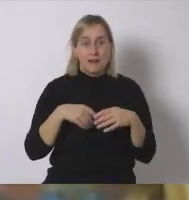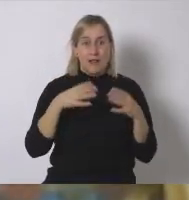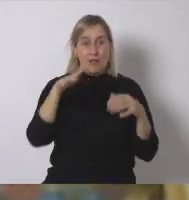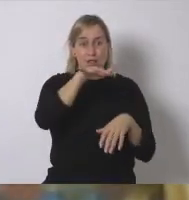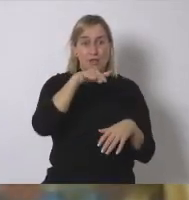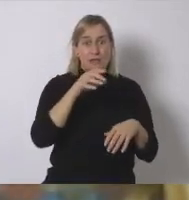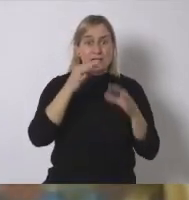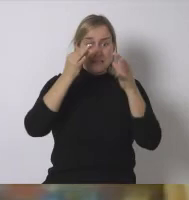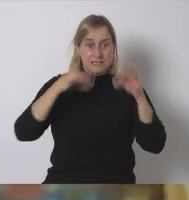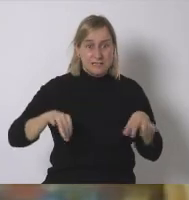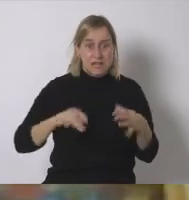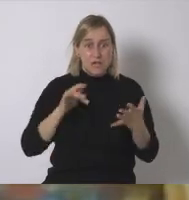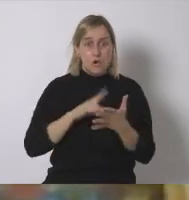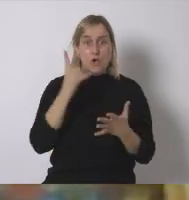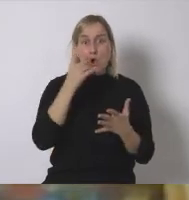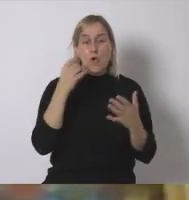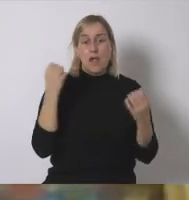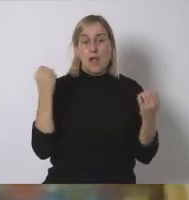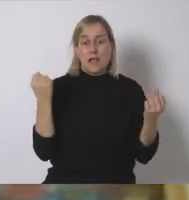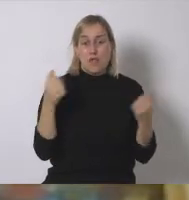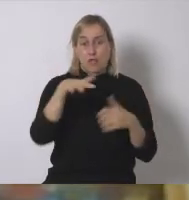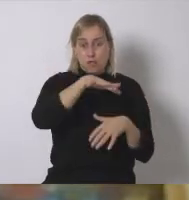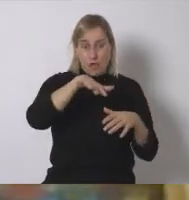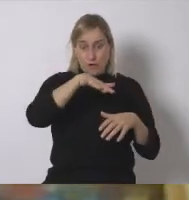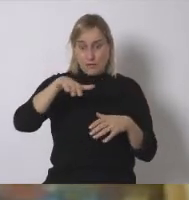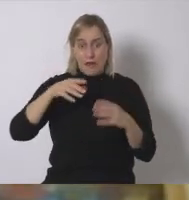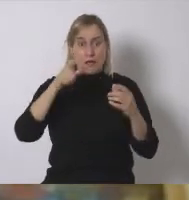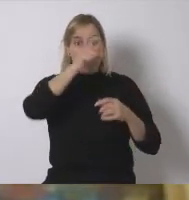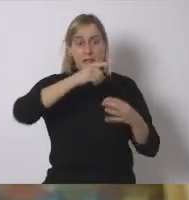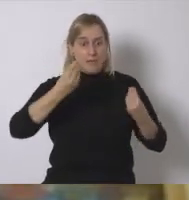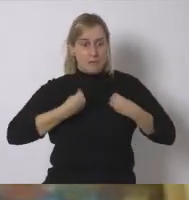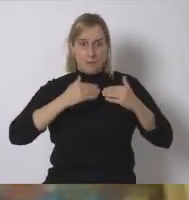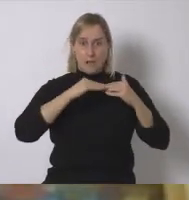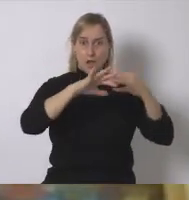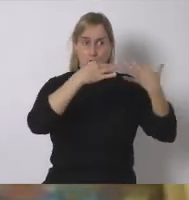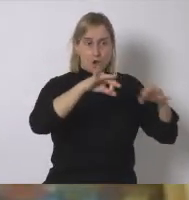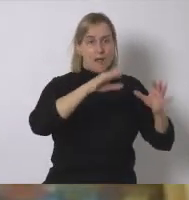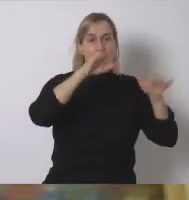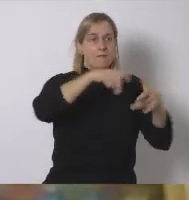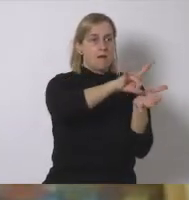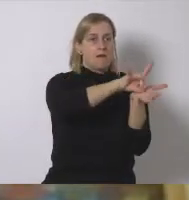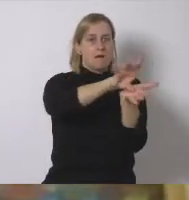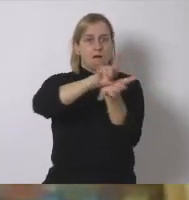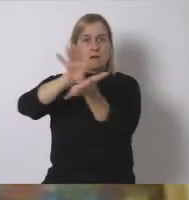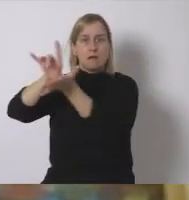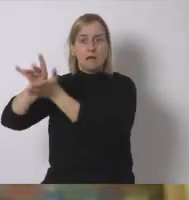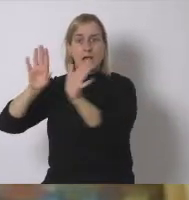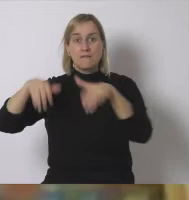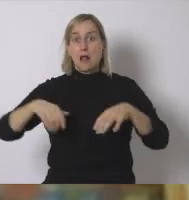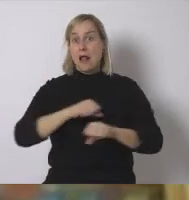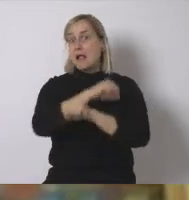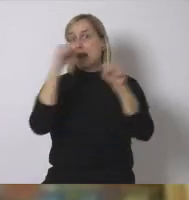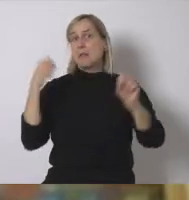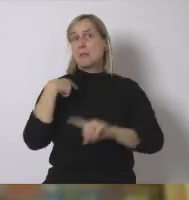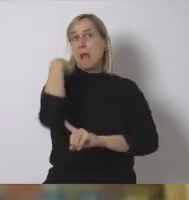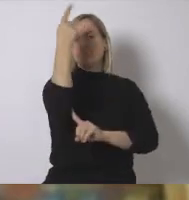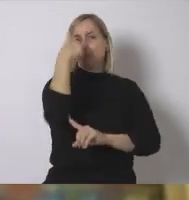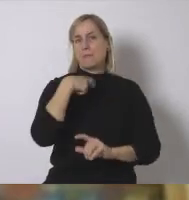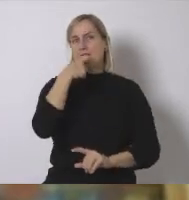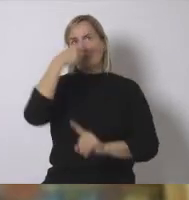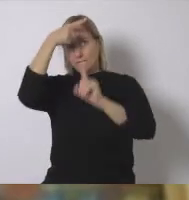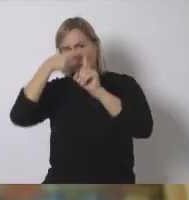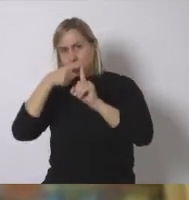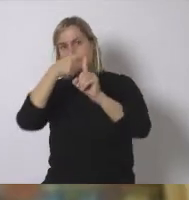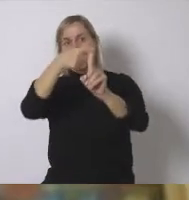expulsado a más de un millón de personas que vivían sosteniblemente creo que idolatramos lo más grande si hablaba